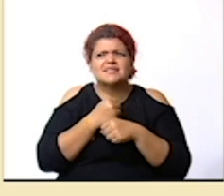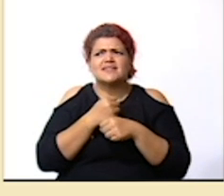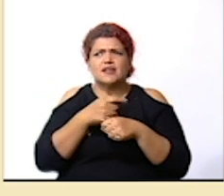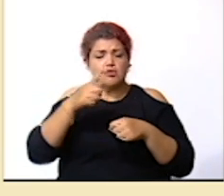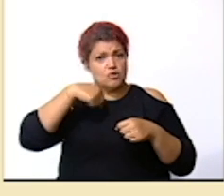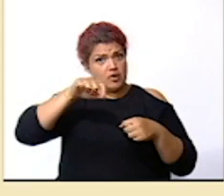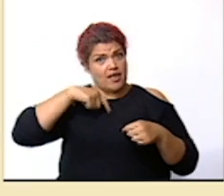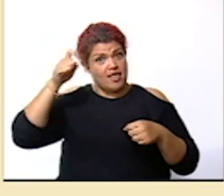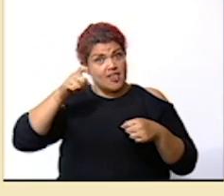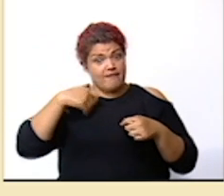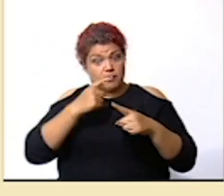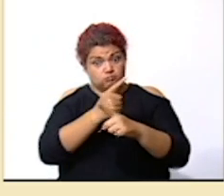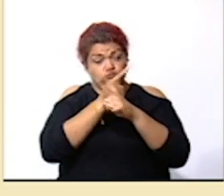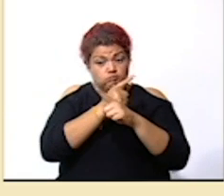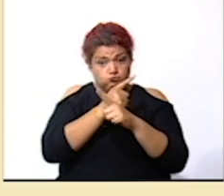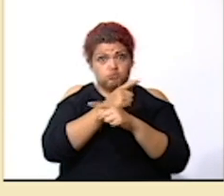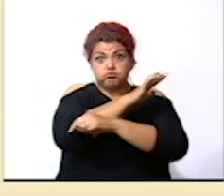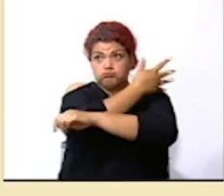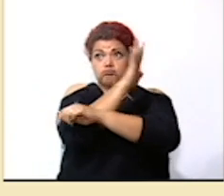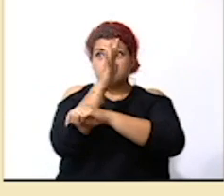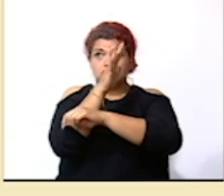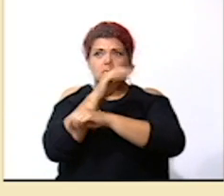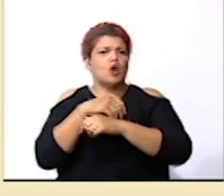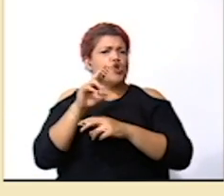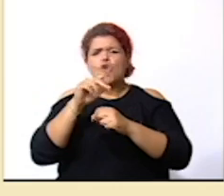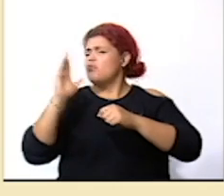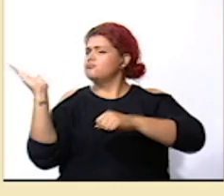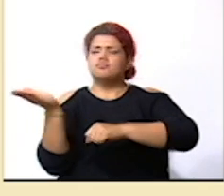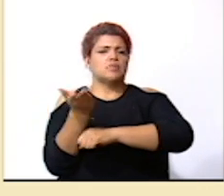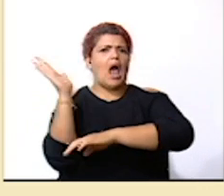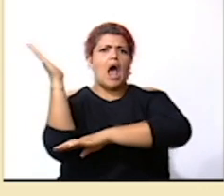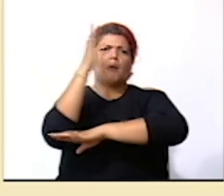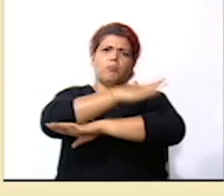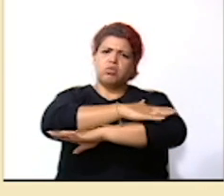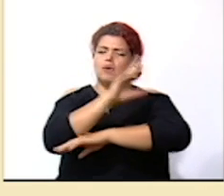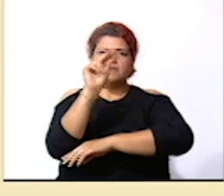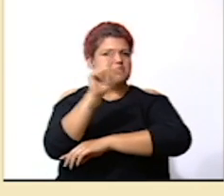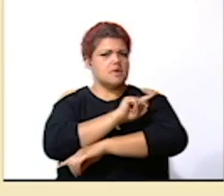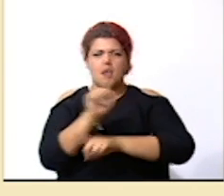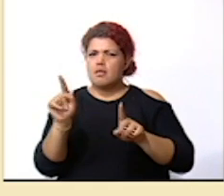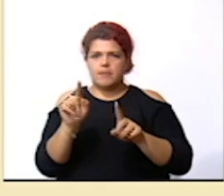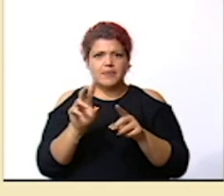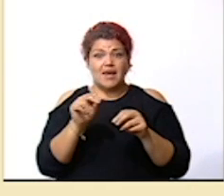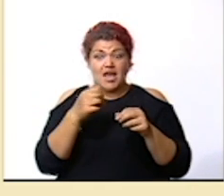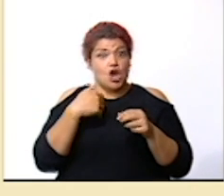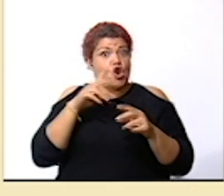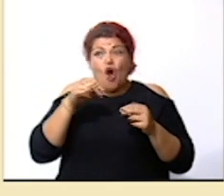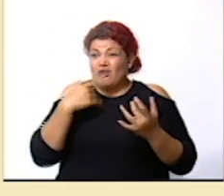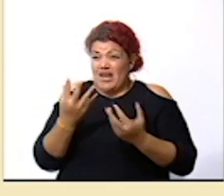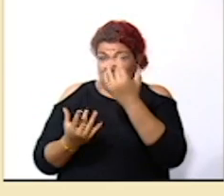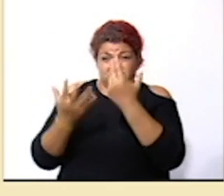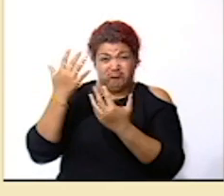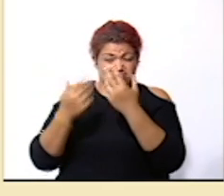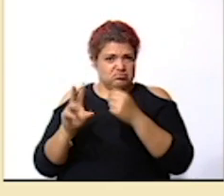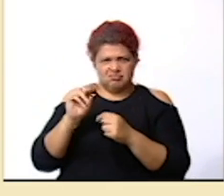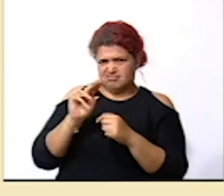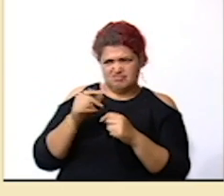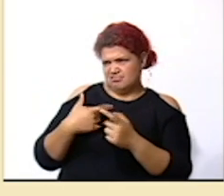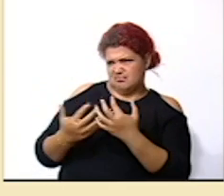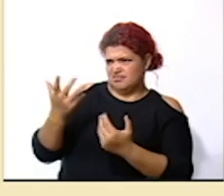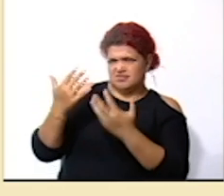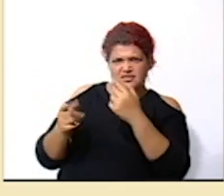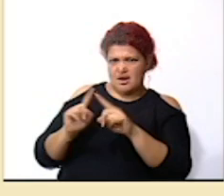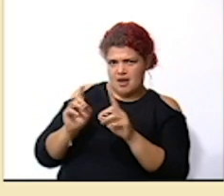debemos de proteger el bosque no talar los árboles, no provocar quemas y sobre todo